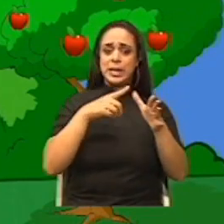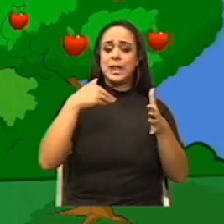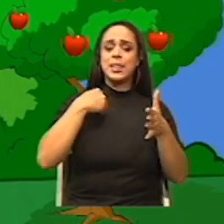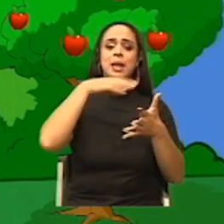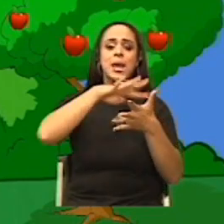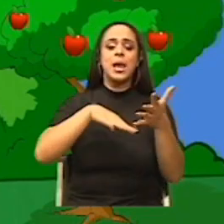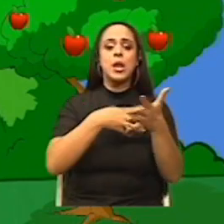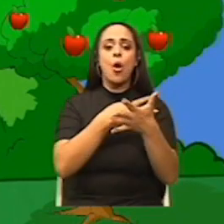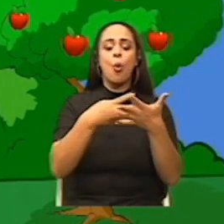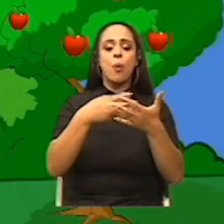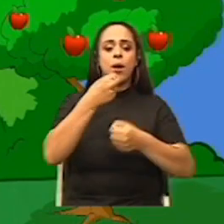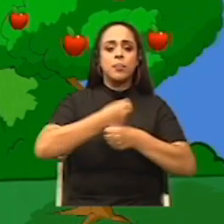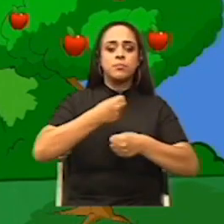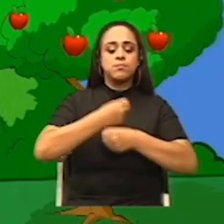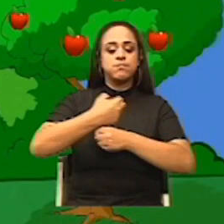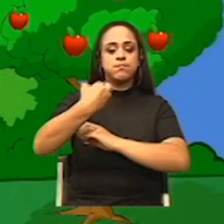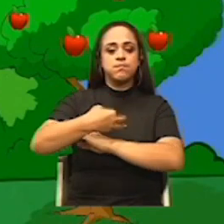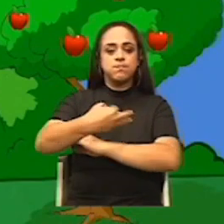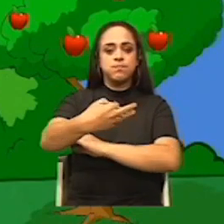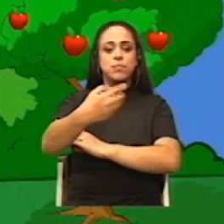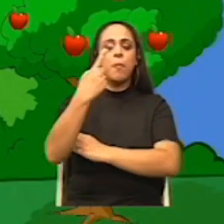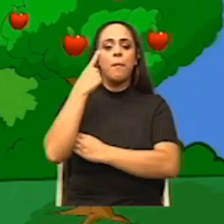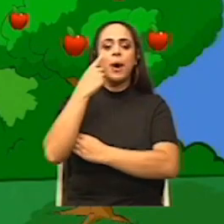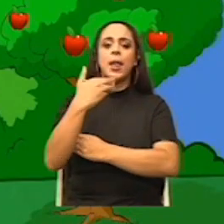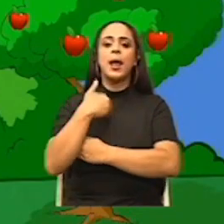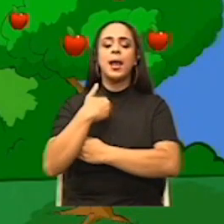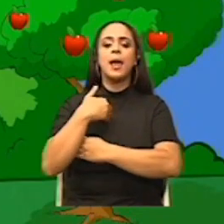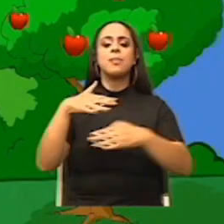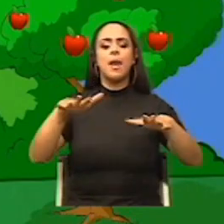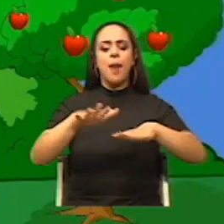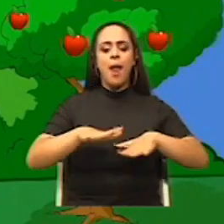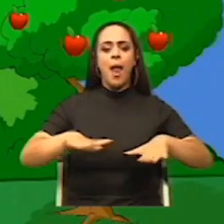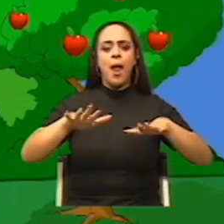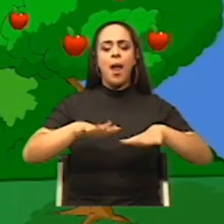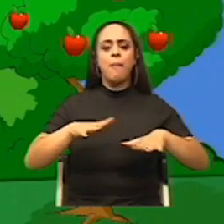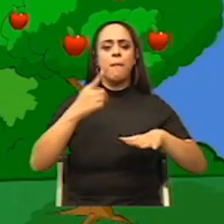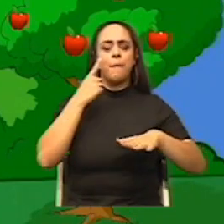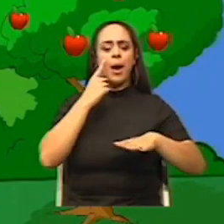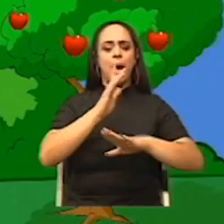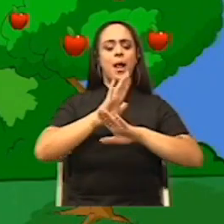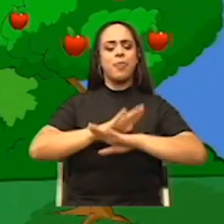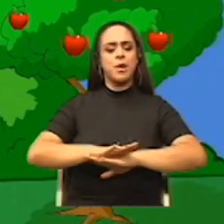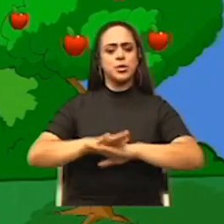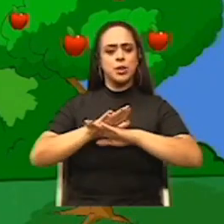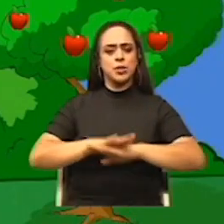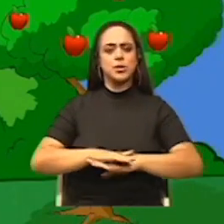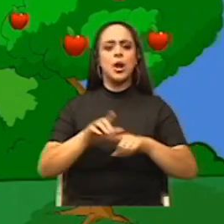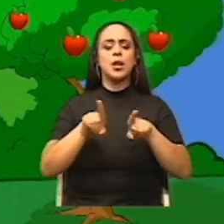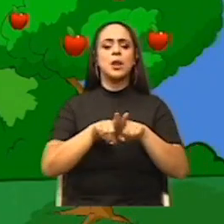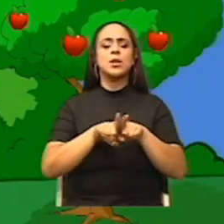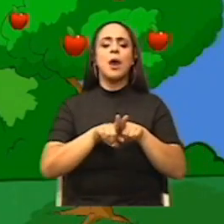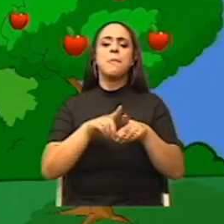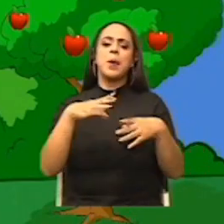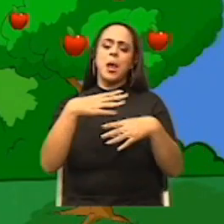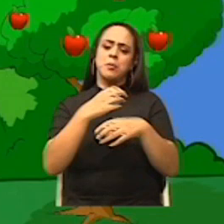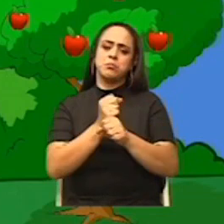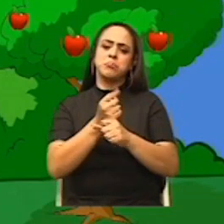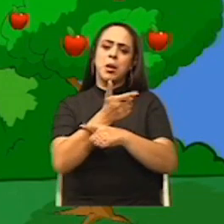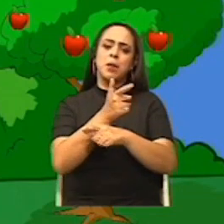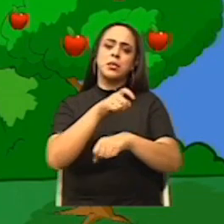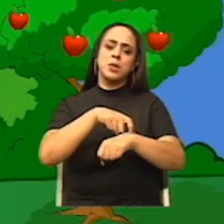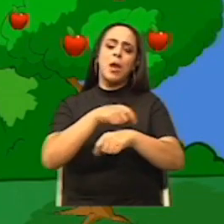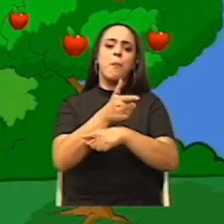diario para que tengan espacios de descanso y también puedan disfrutar de sus pasatiempos favoritos.